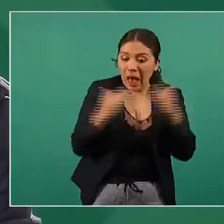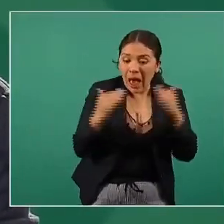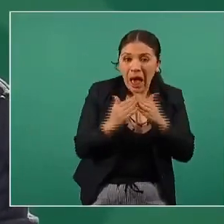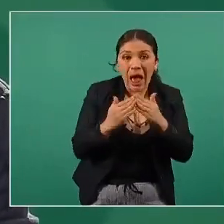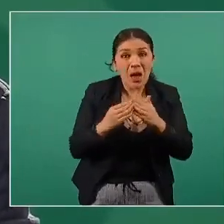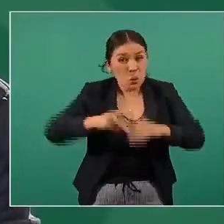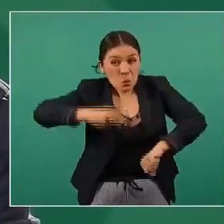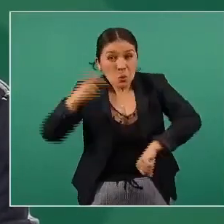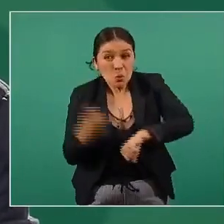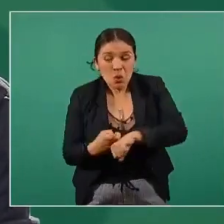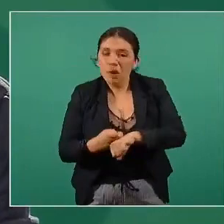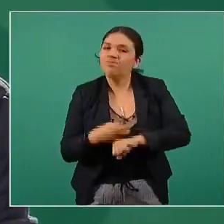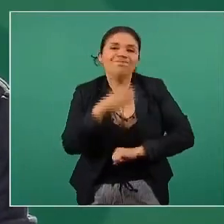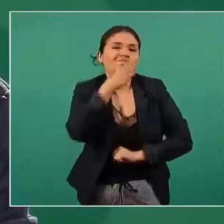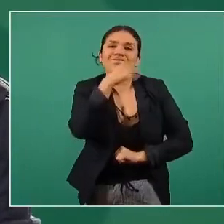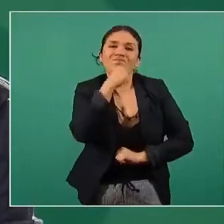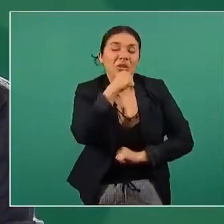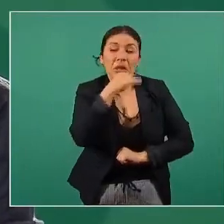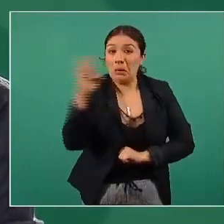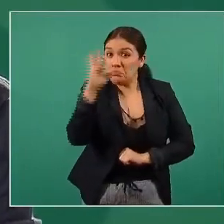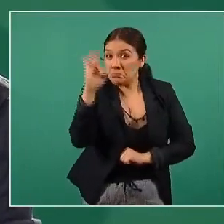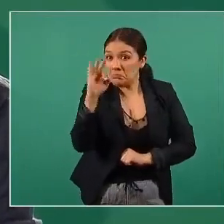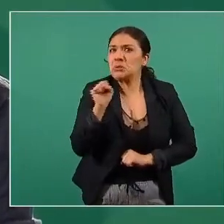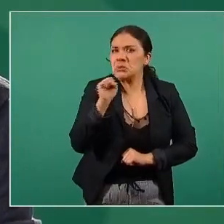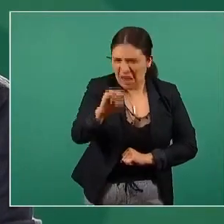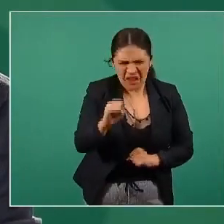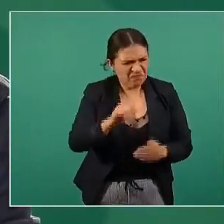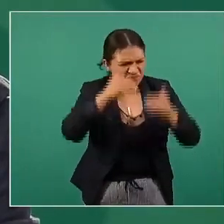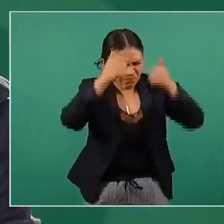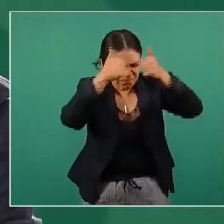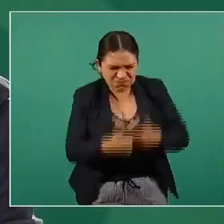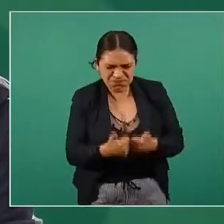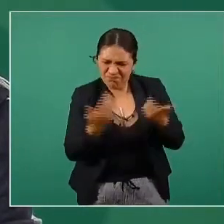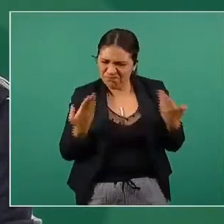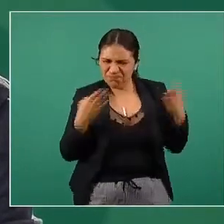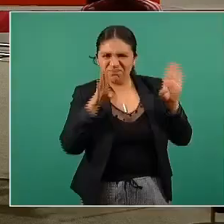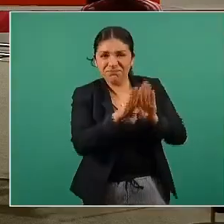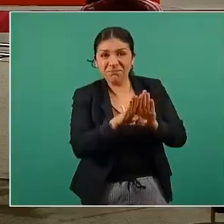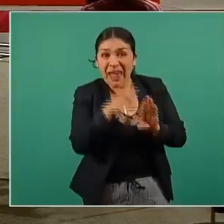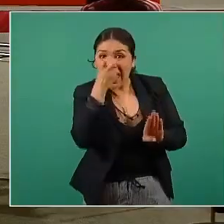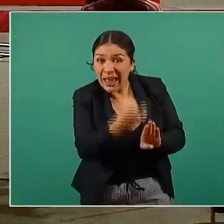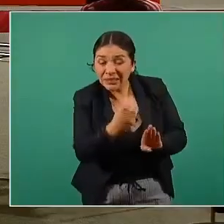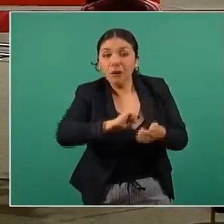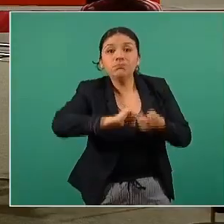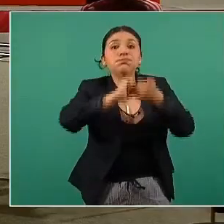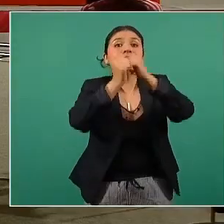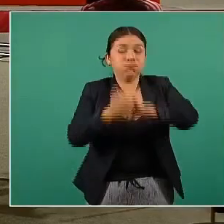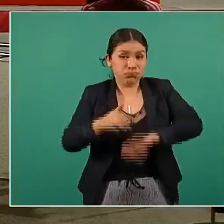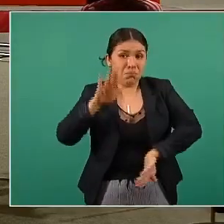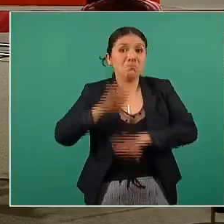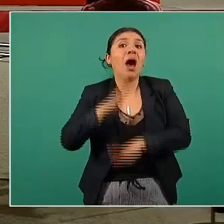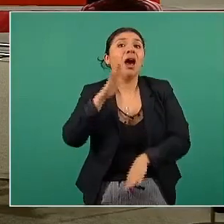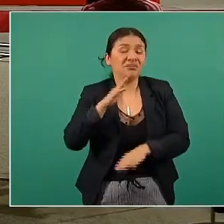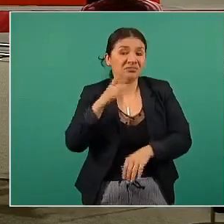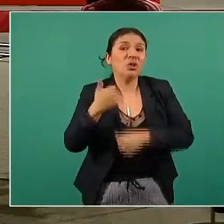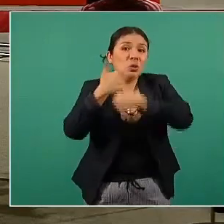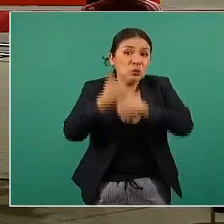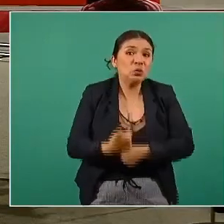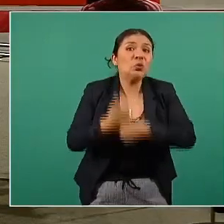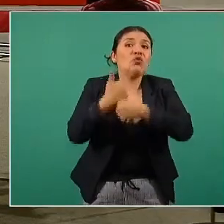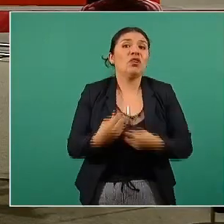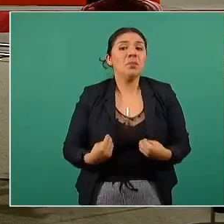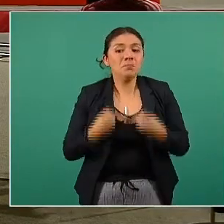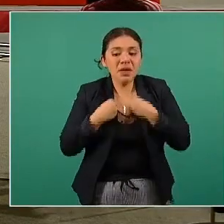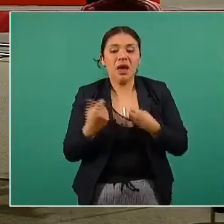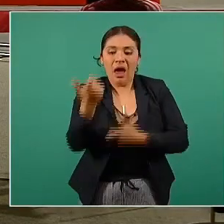estricto. De hacerlo se causan graves estragos en la vida pública, en la vida social,